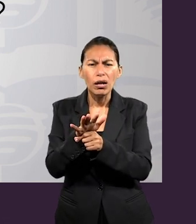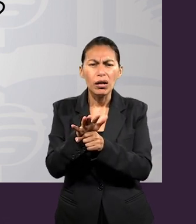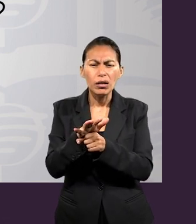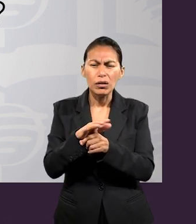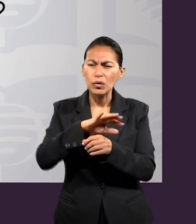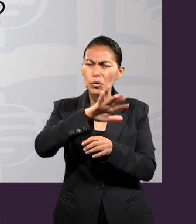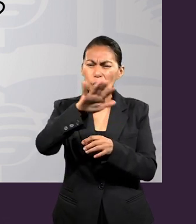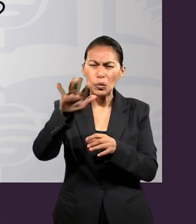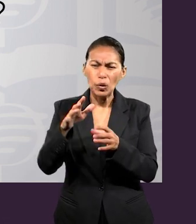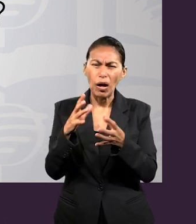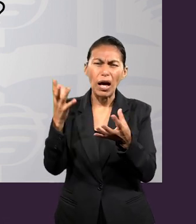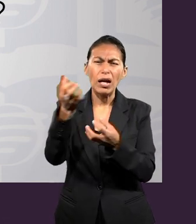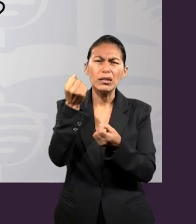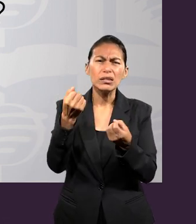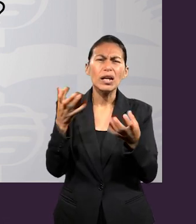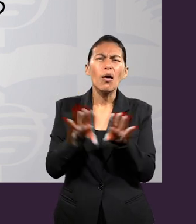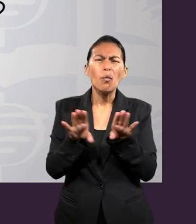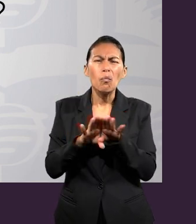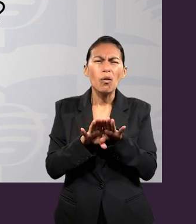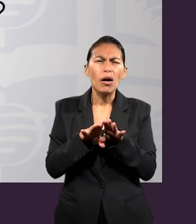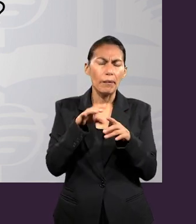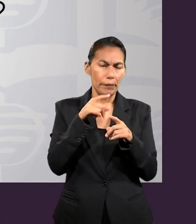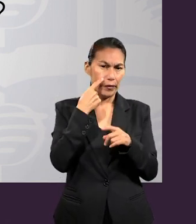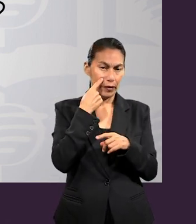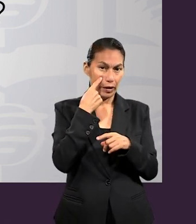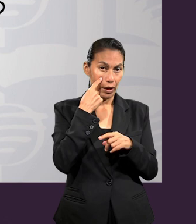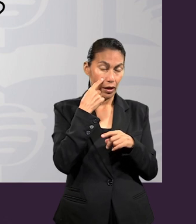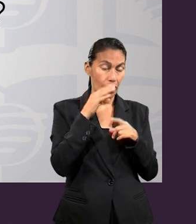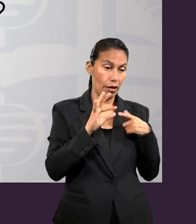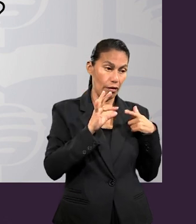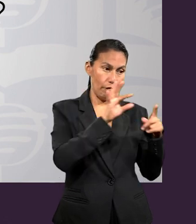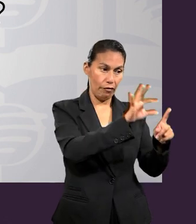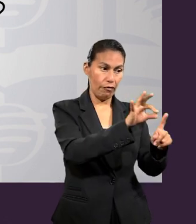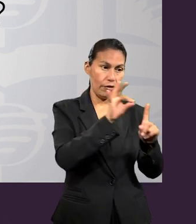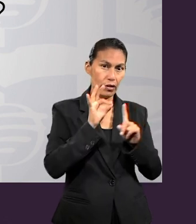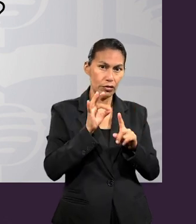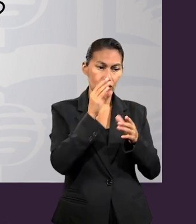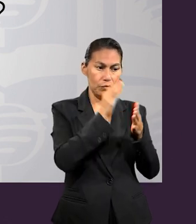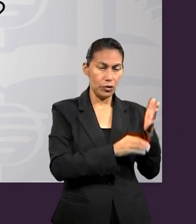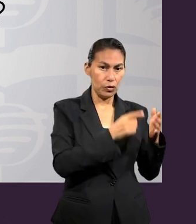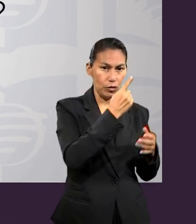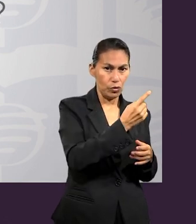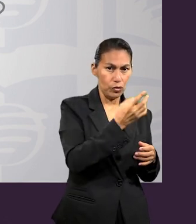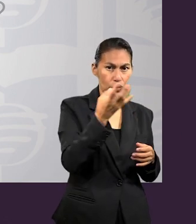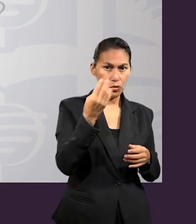alcance, según Efesios capítulo 1, versículos 9 y 10?